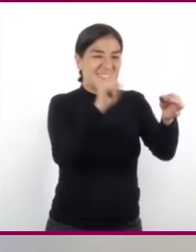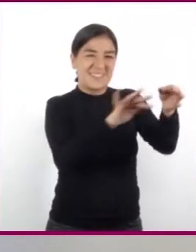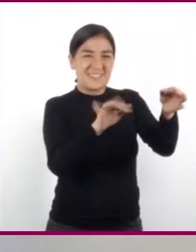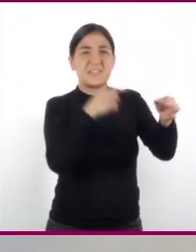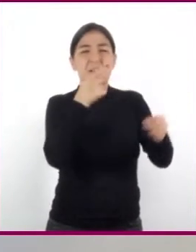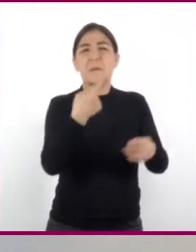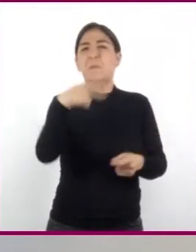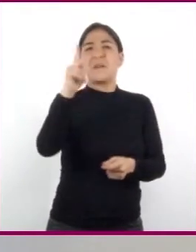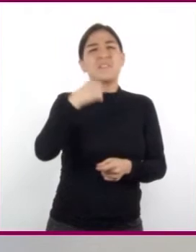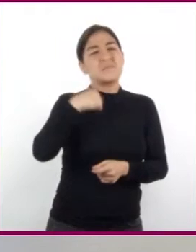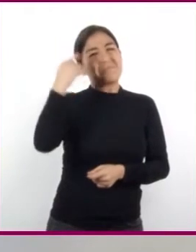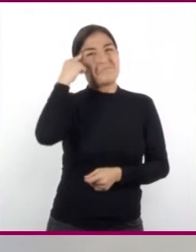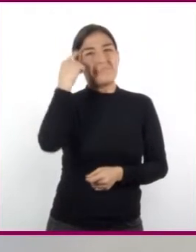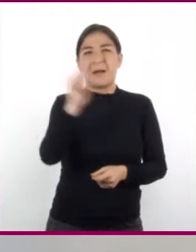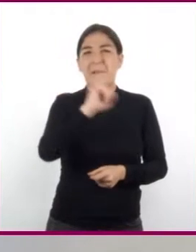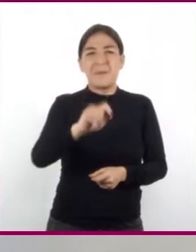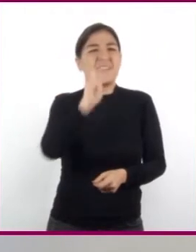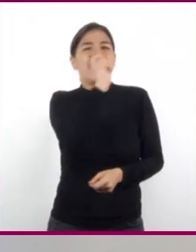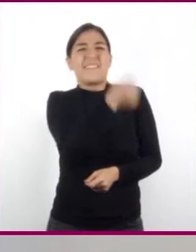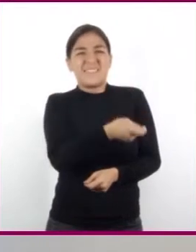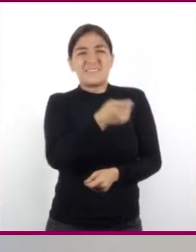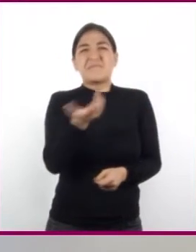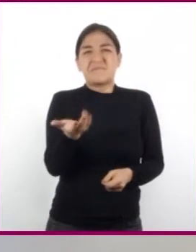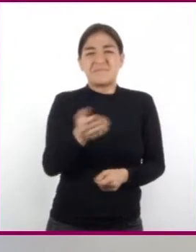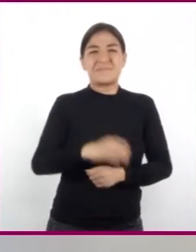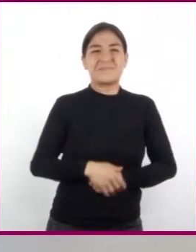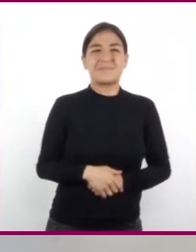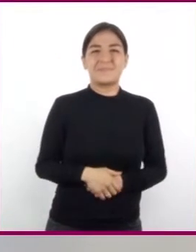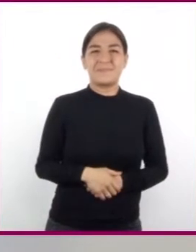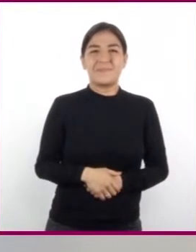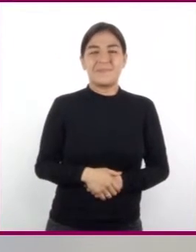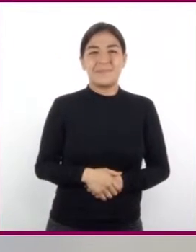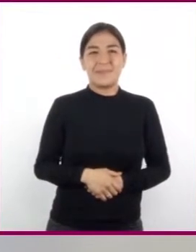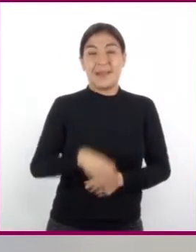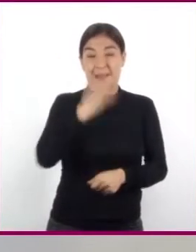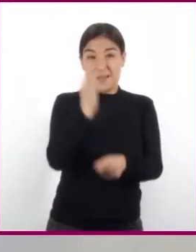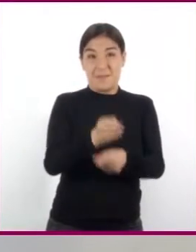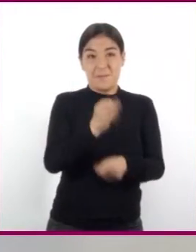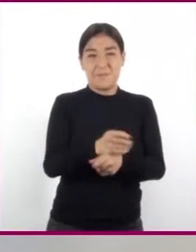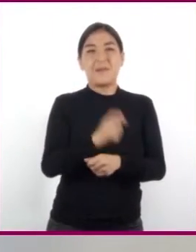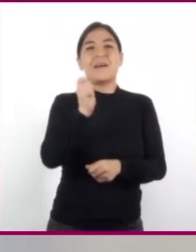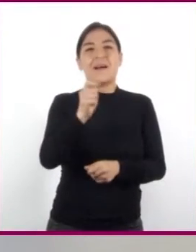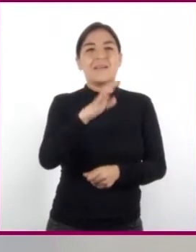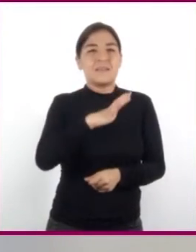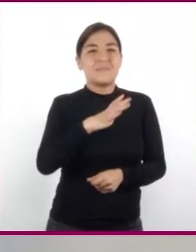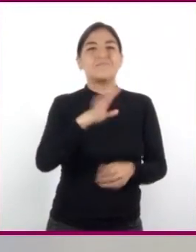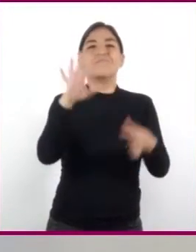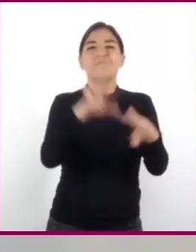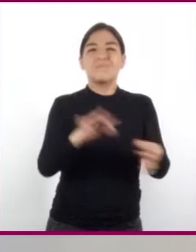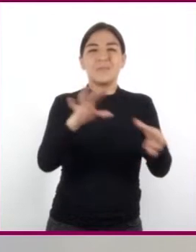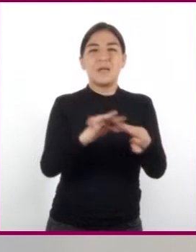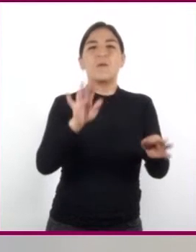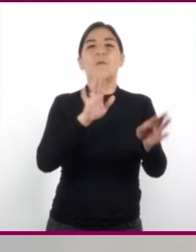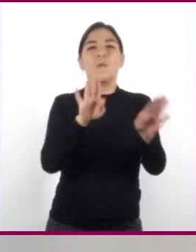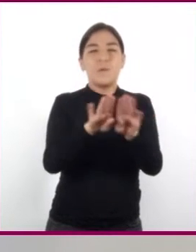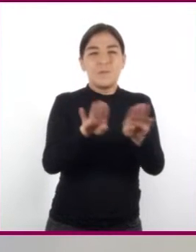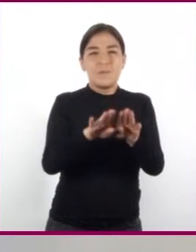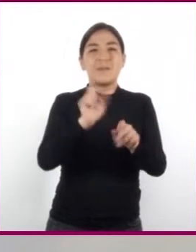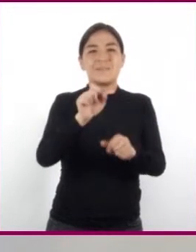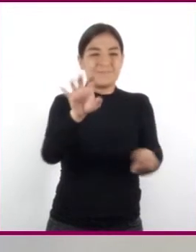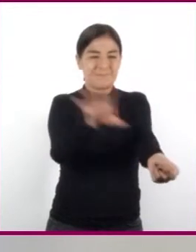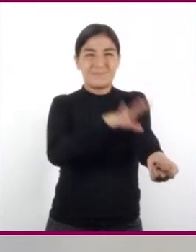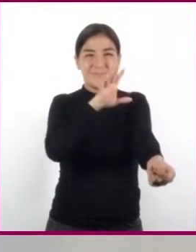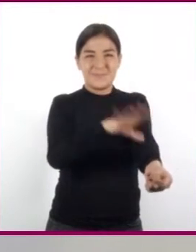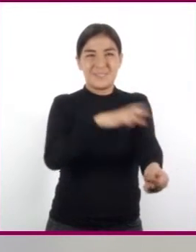nunca me había puesto a pensar en eso. Hasta el momento, habíamos estado midiendo la energía